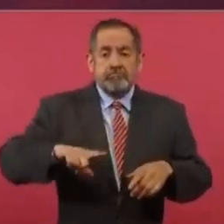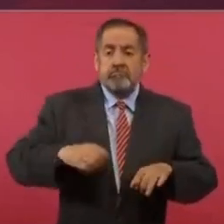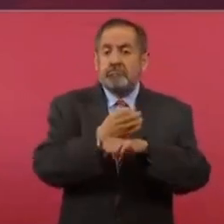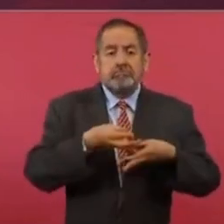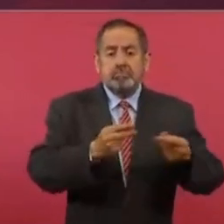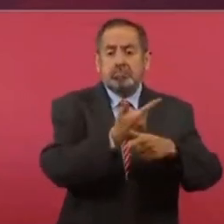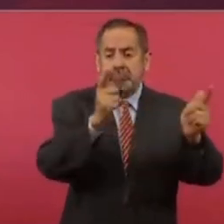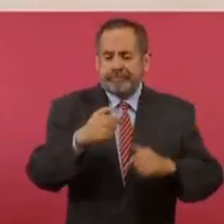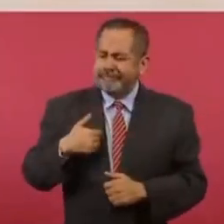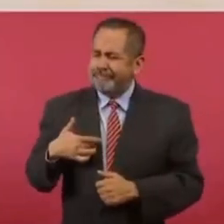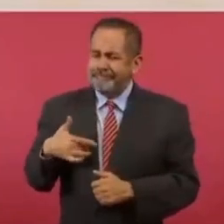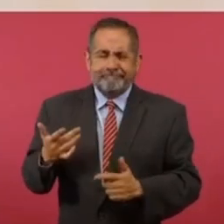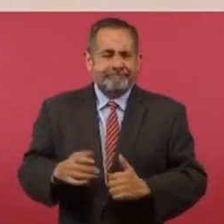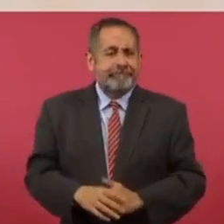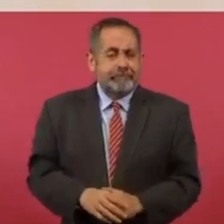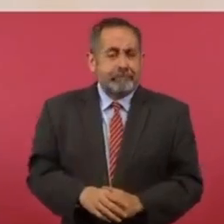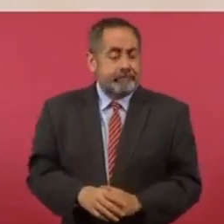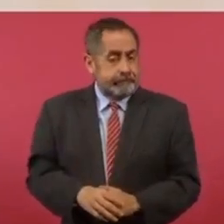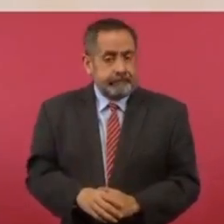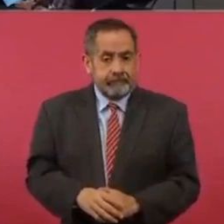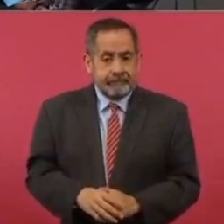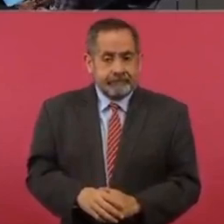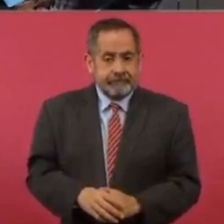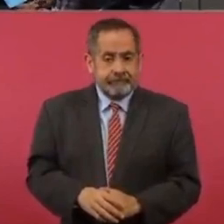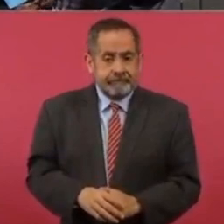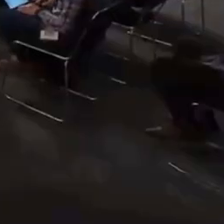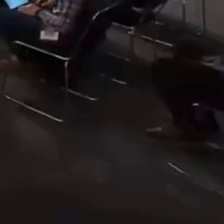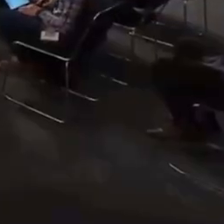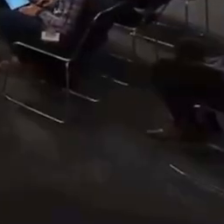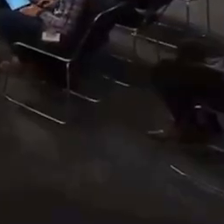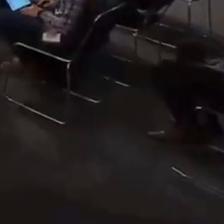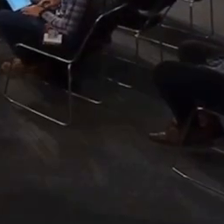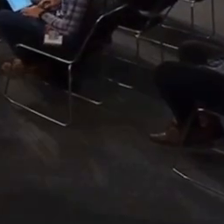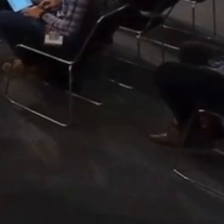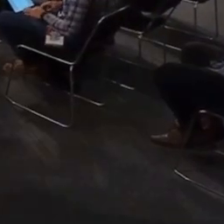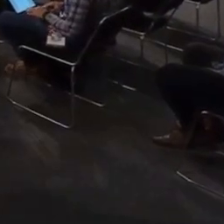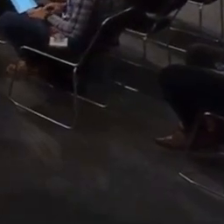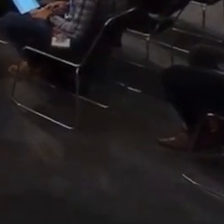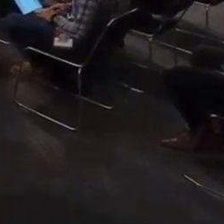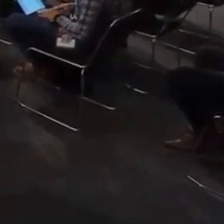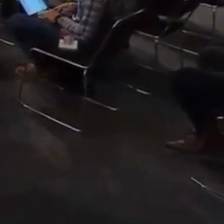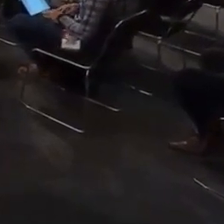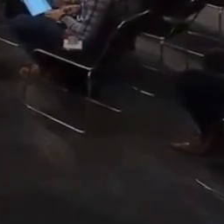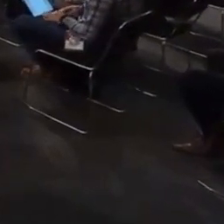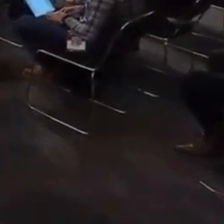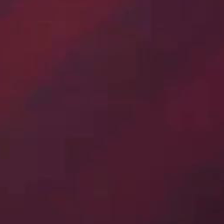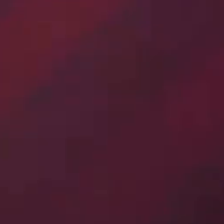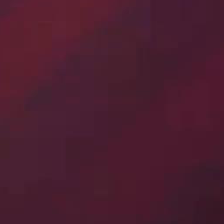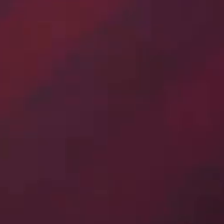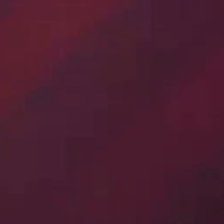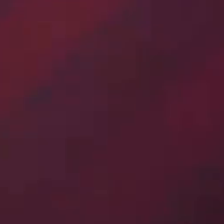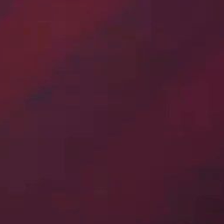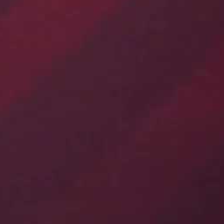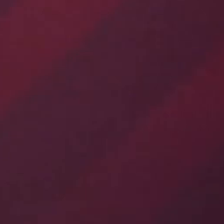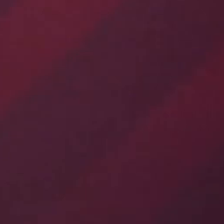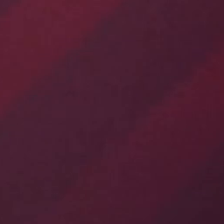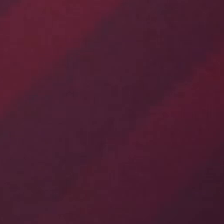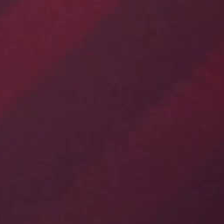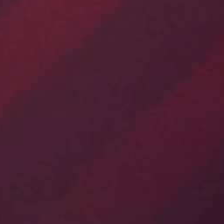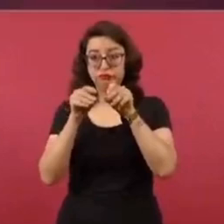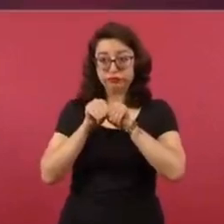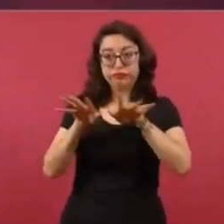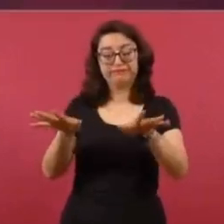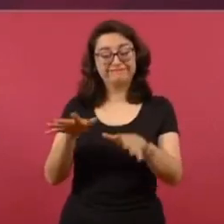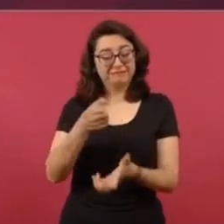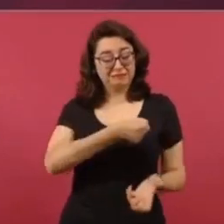reforma para publicarse. Porque hay muchos gobiernos que destinan demasiado presupuesto público a la